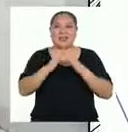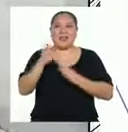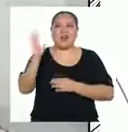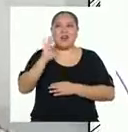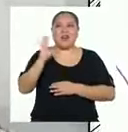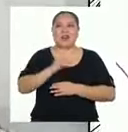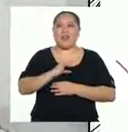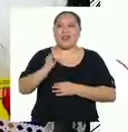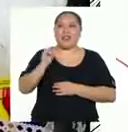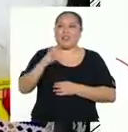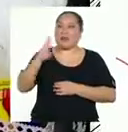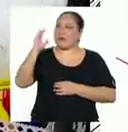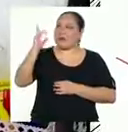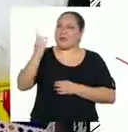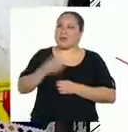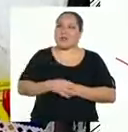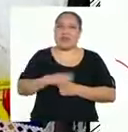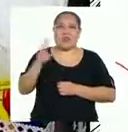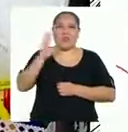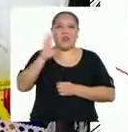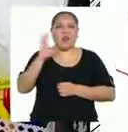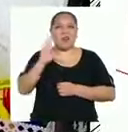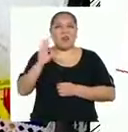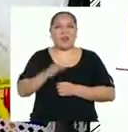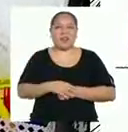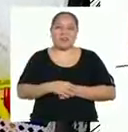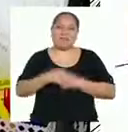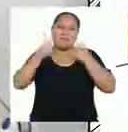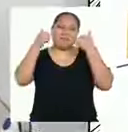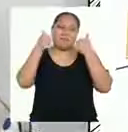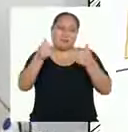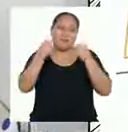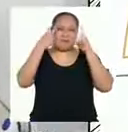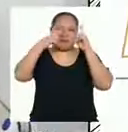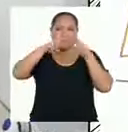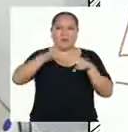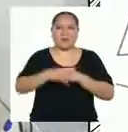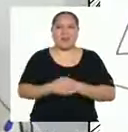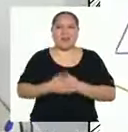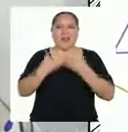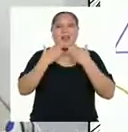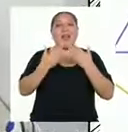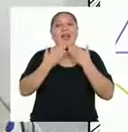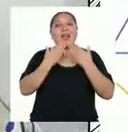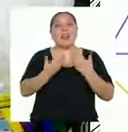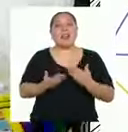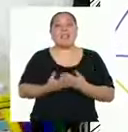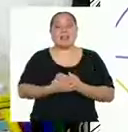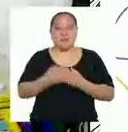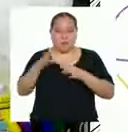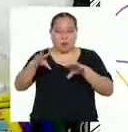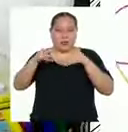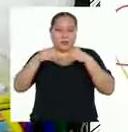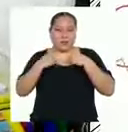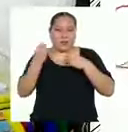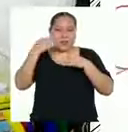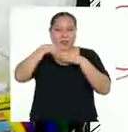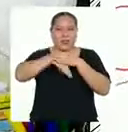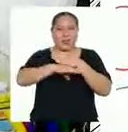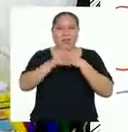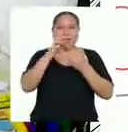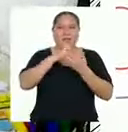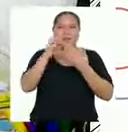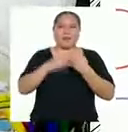Yanira! ¡Profesora! ¡Hola! ¡Qué gusto poderlos ver! ¡Gracias por recibirnos en el programa! ¡Estamos muy